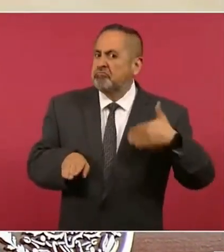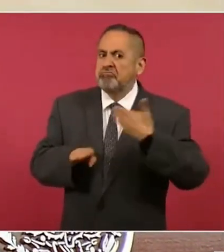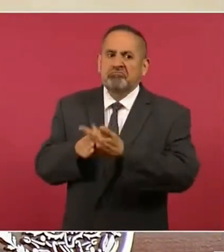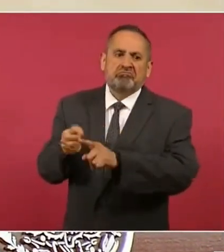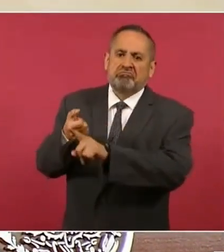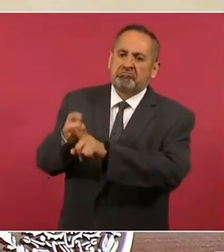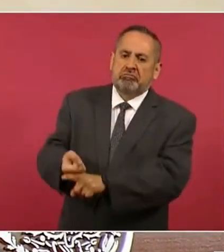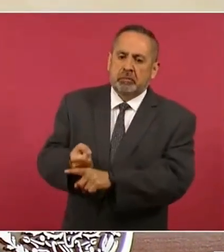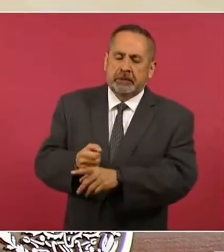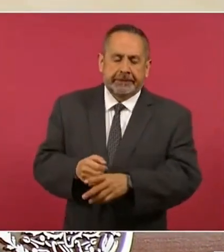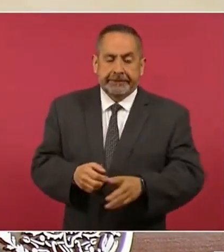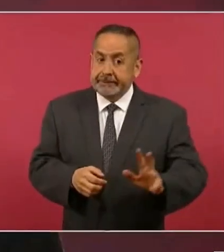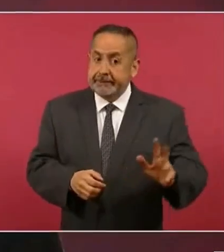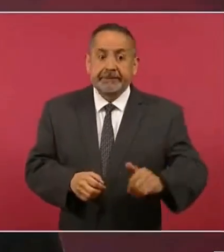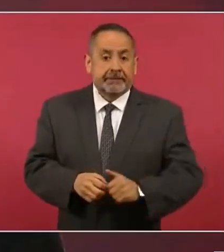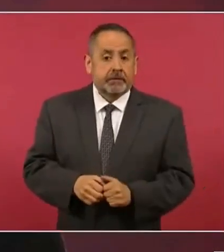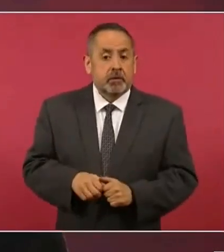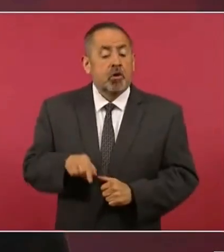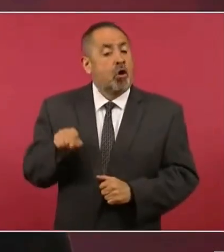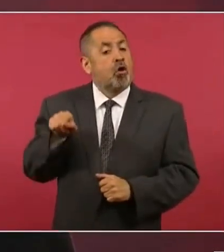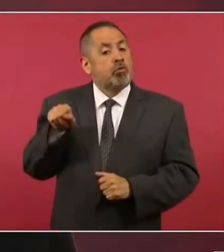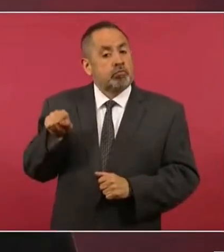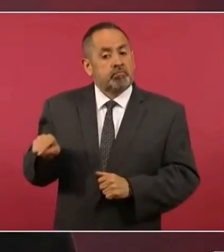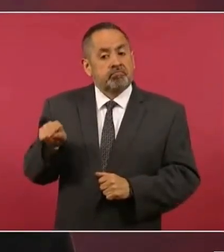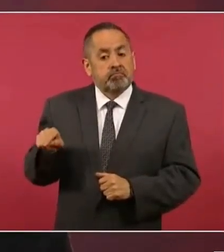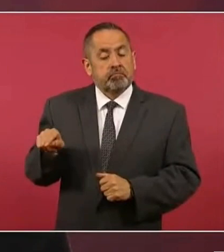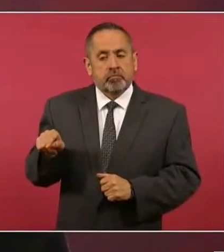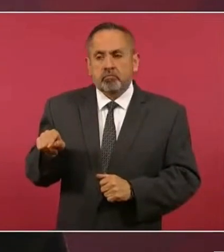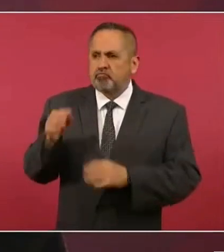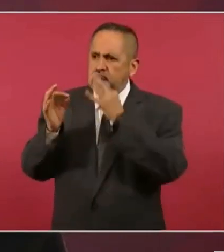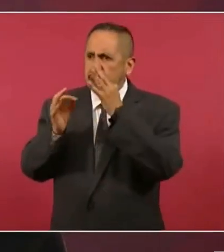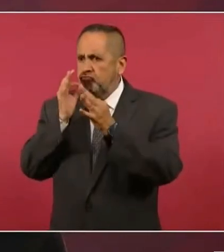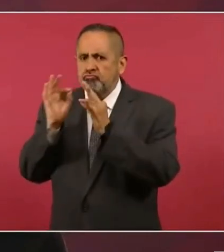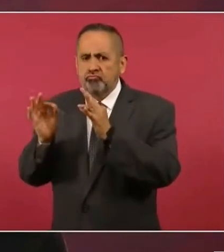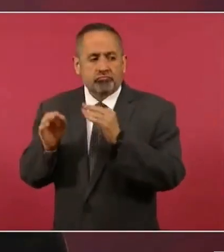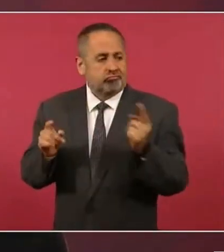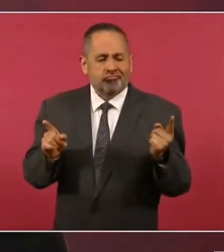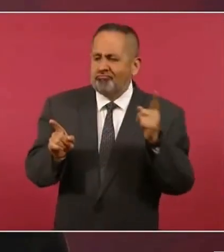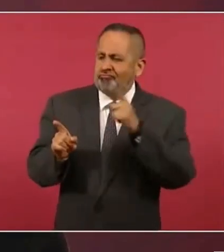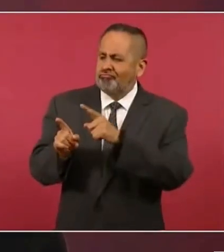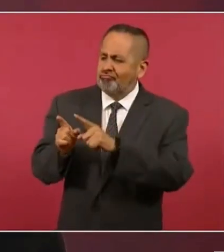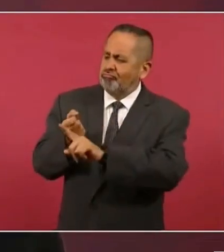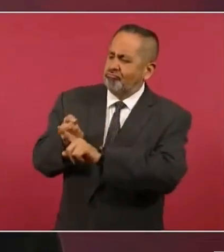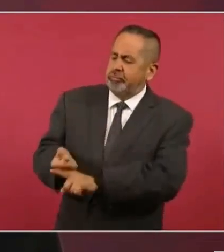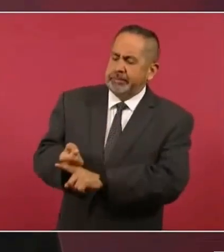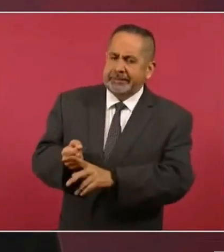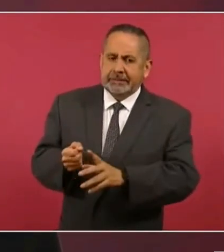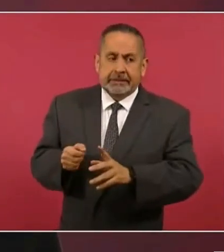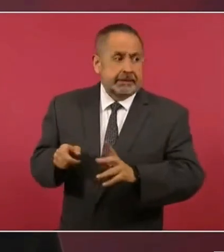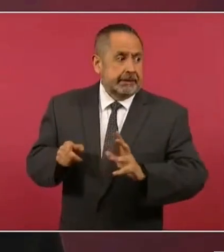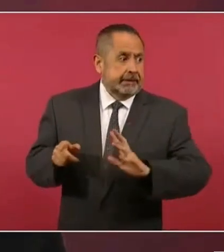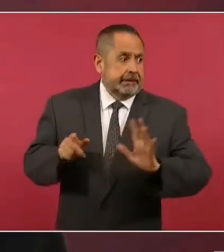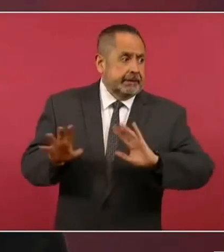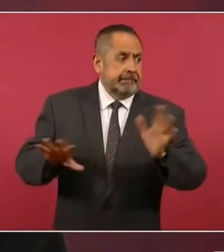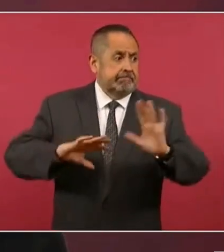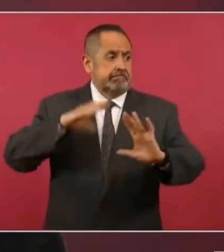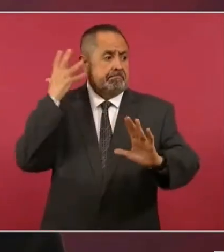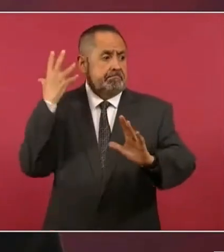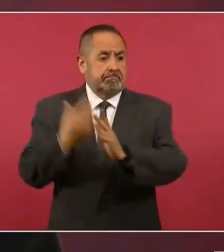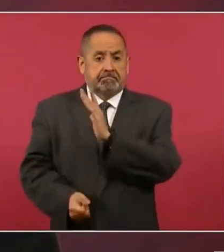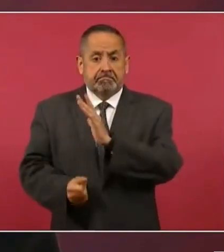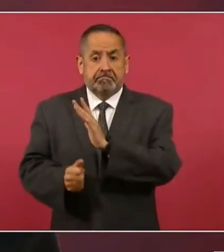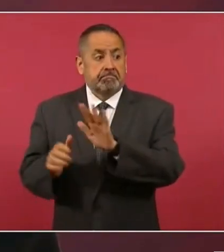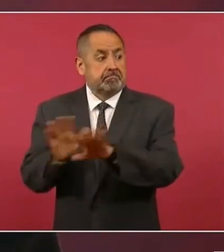porque lo reprimieron y se tuvo que ir al exilio,